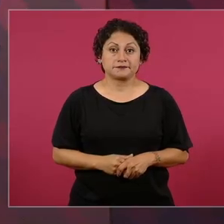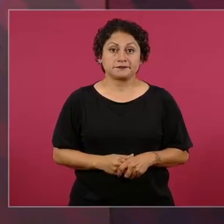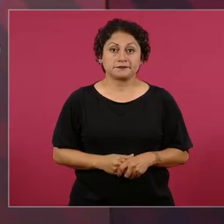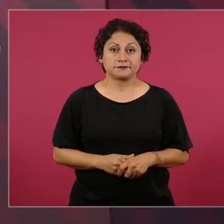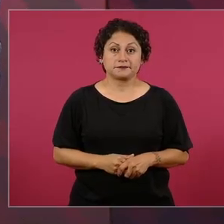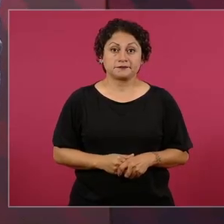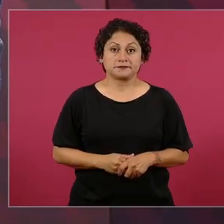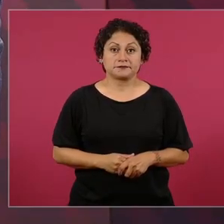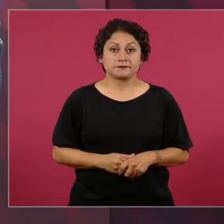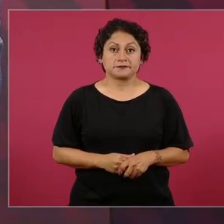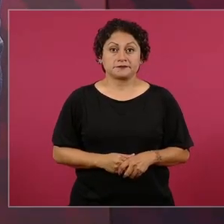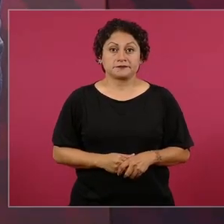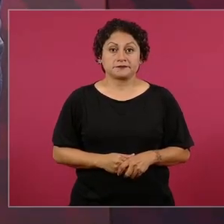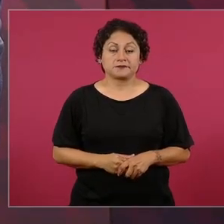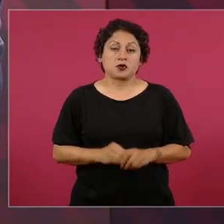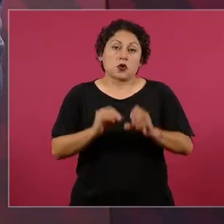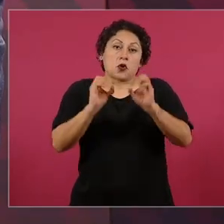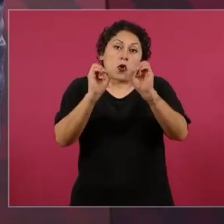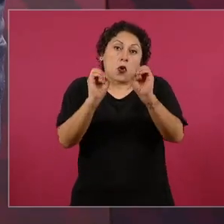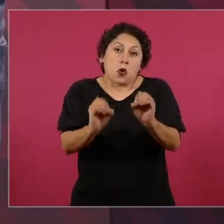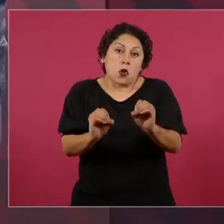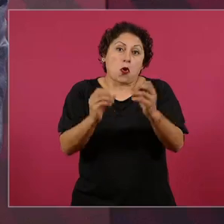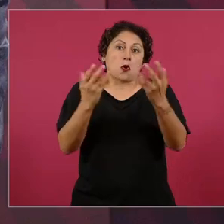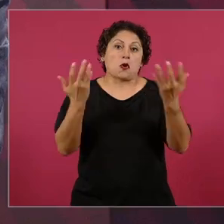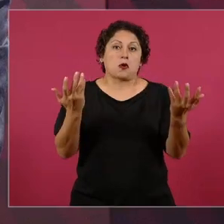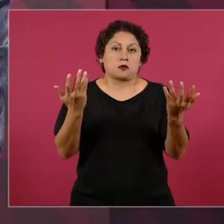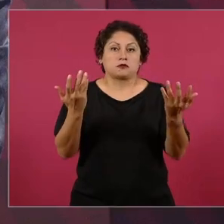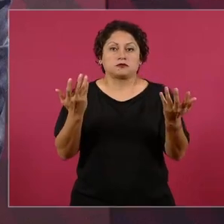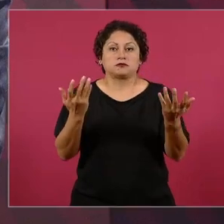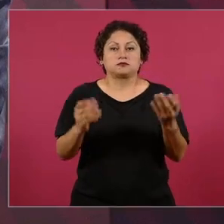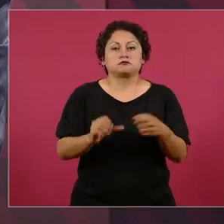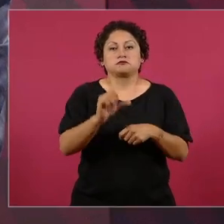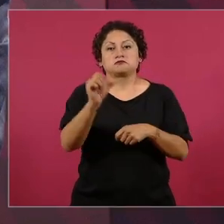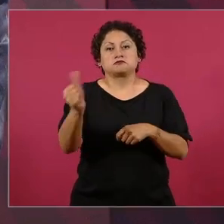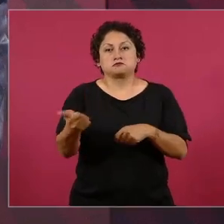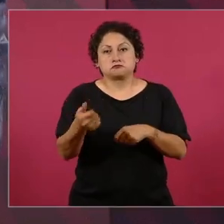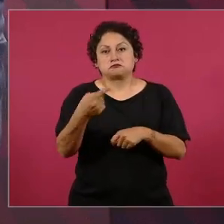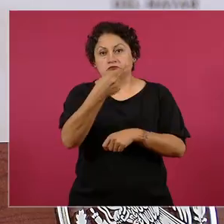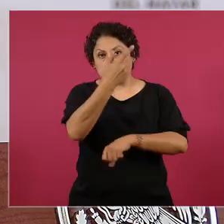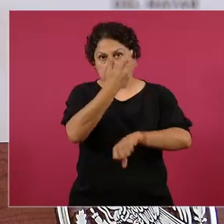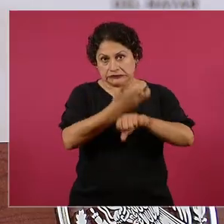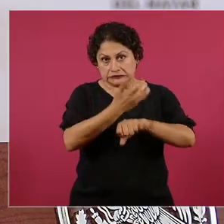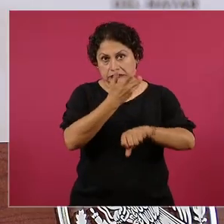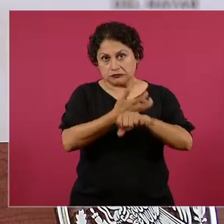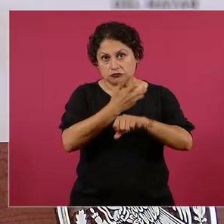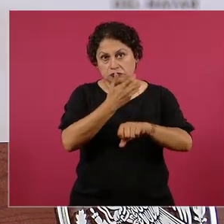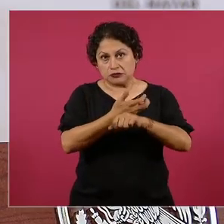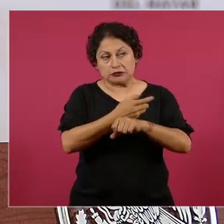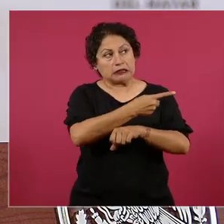al Departamento de Estado del gobierno de Estados Unidos.